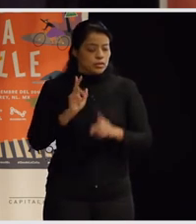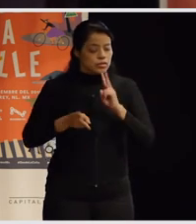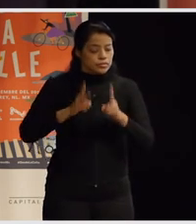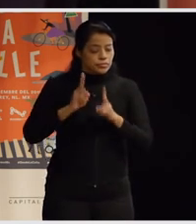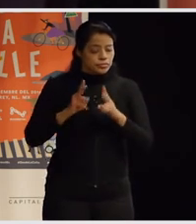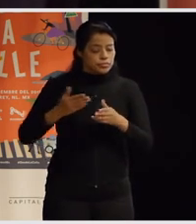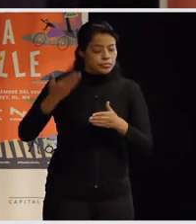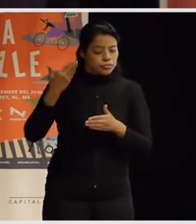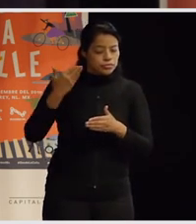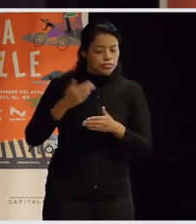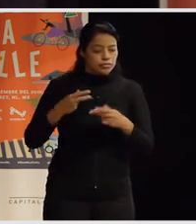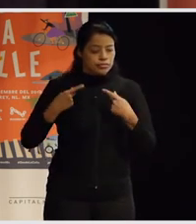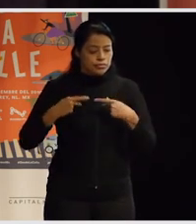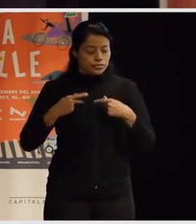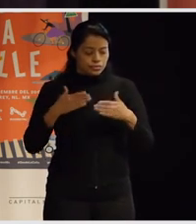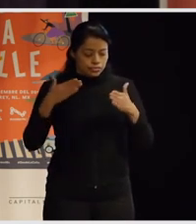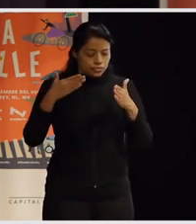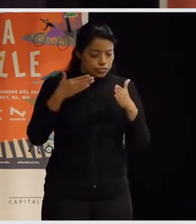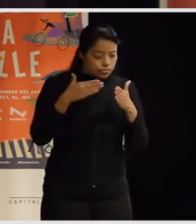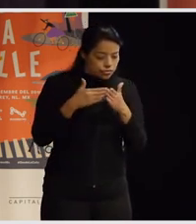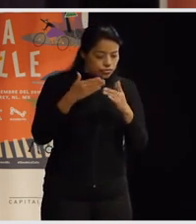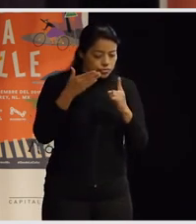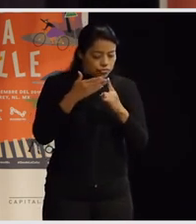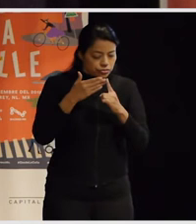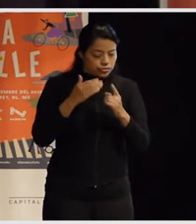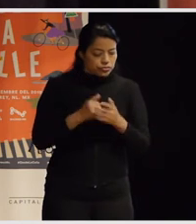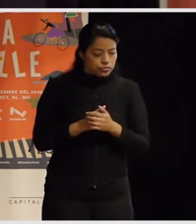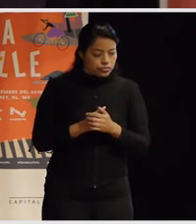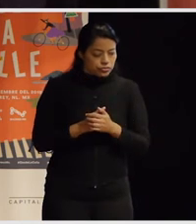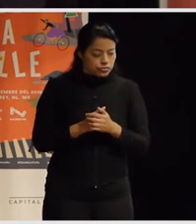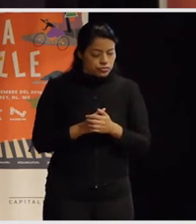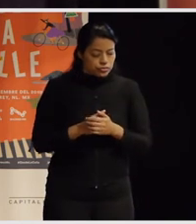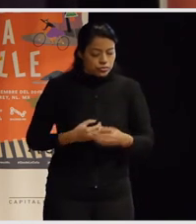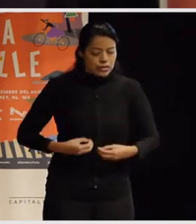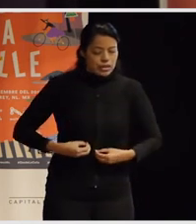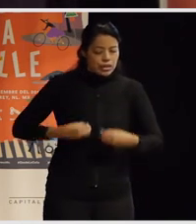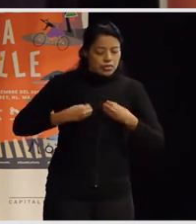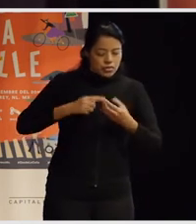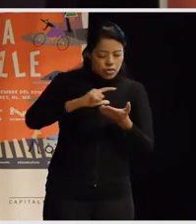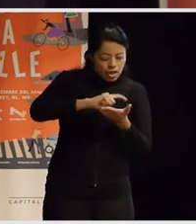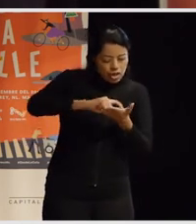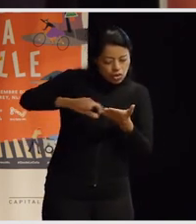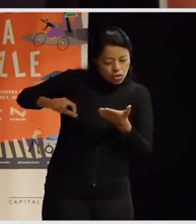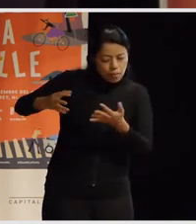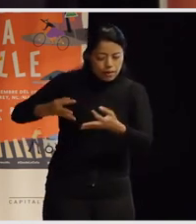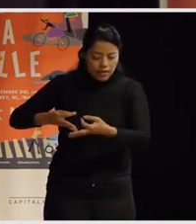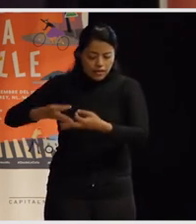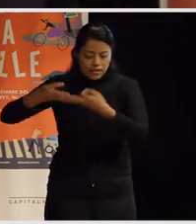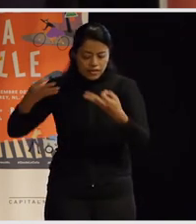momento de la gentrificación y de que estamos viviendo esta compra de todo el territorio